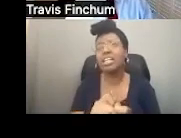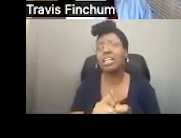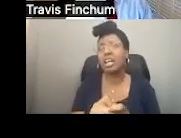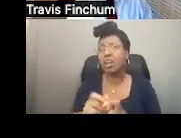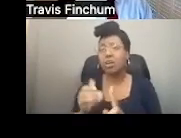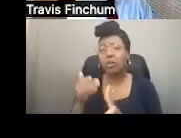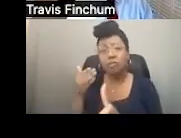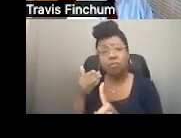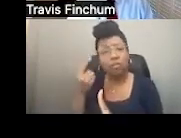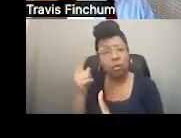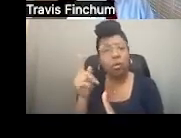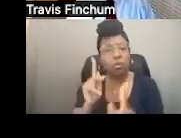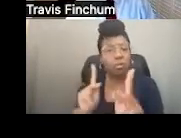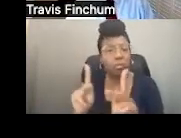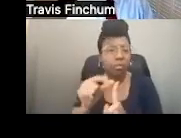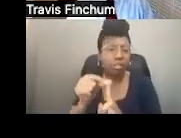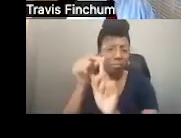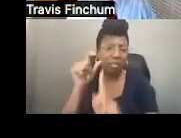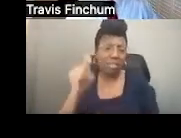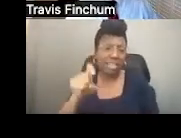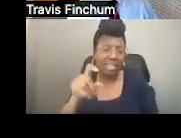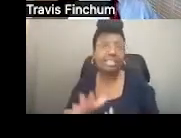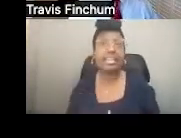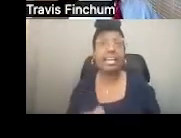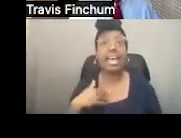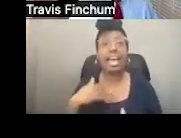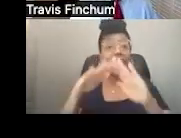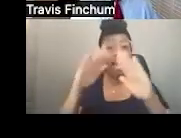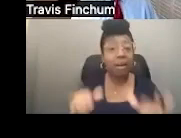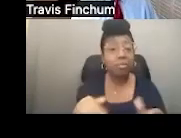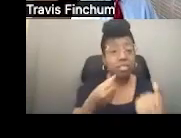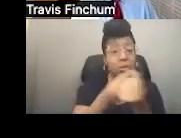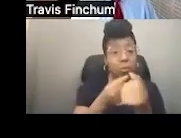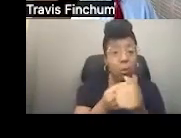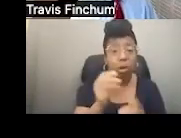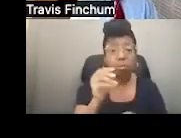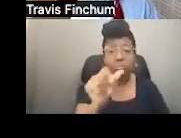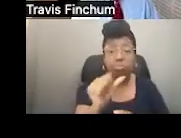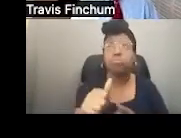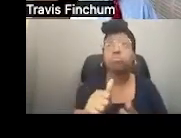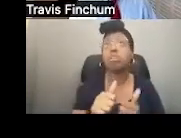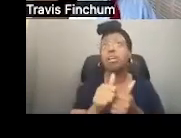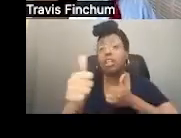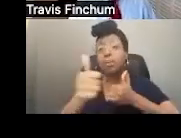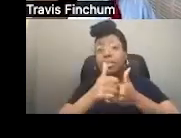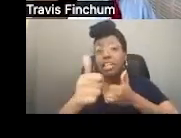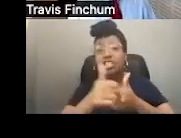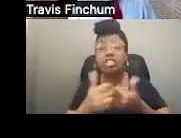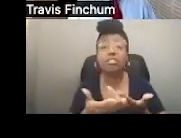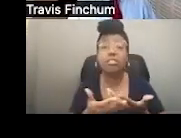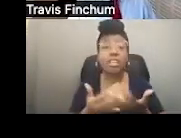Está diseñado para suplir ese tipo de necesidades únicas. Tiene vivienda, transporte.